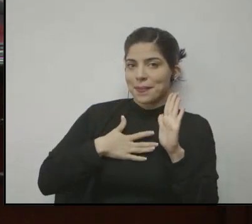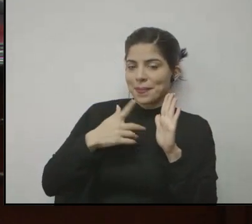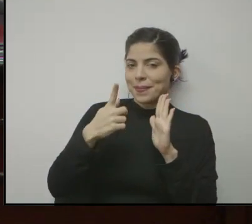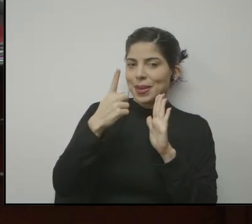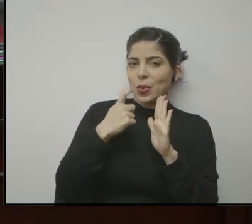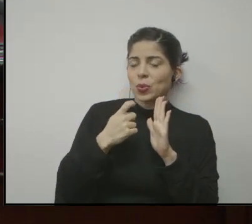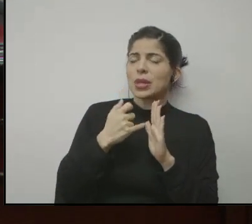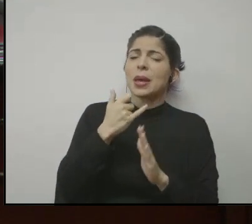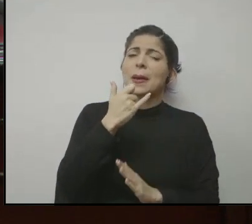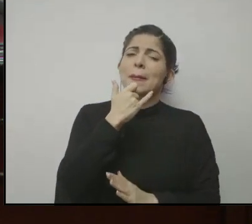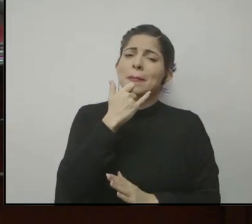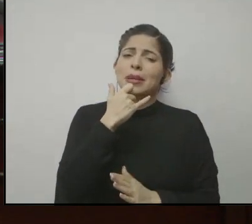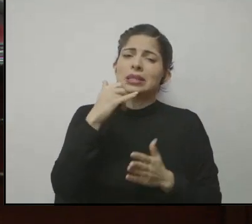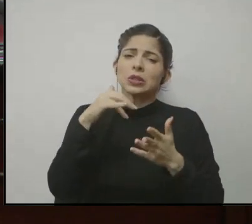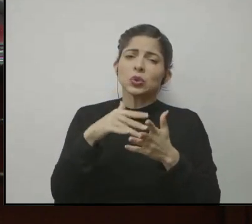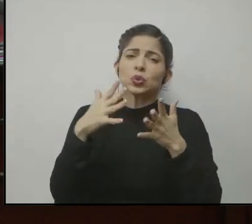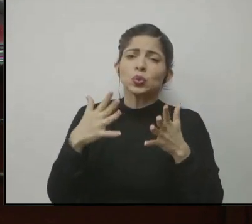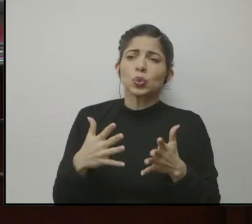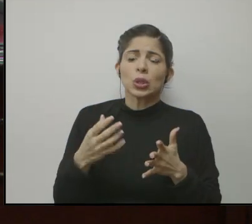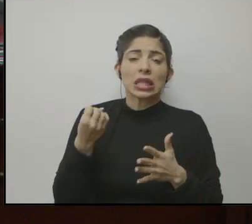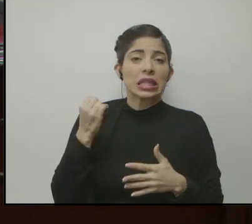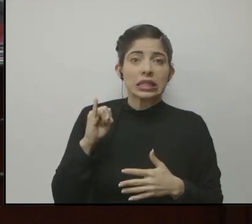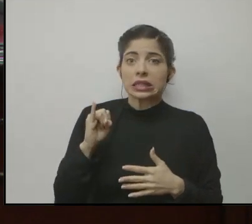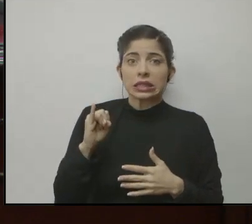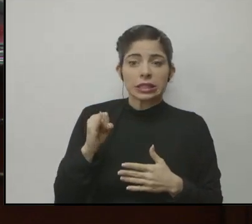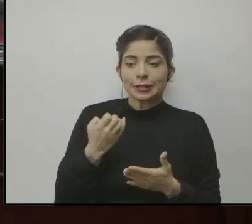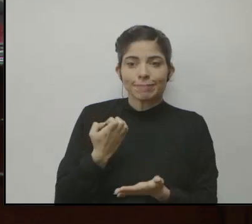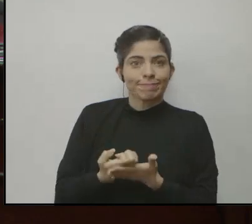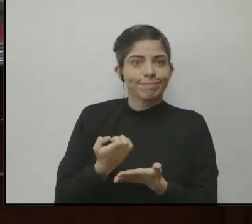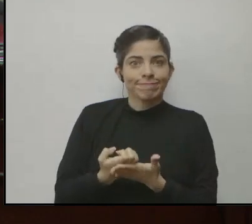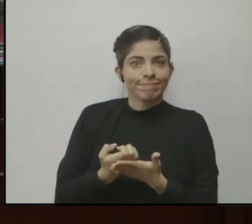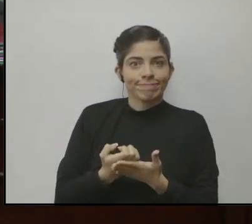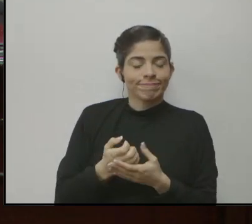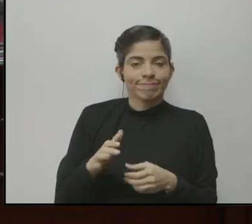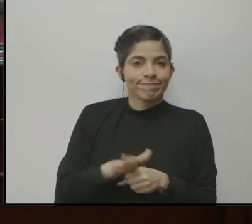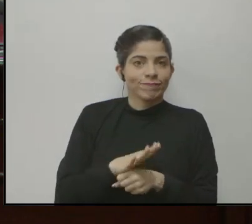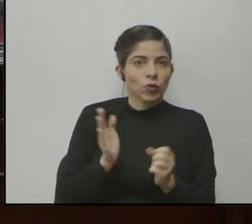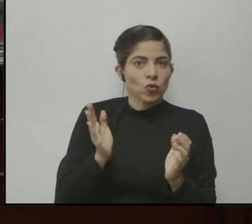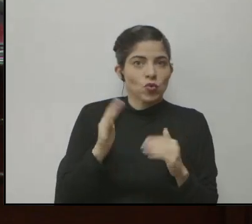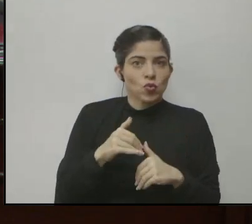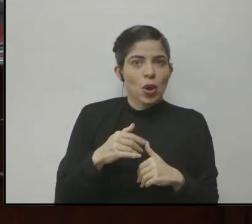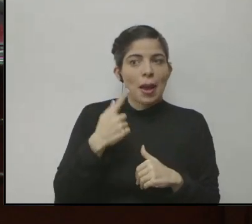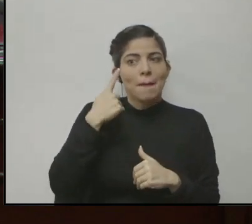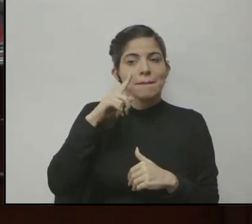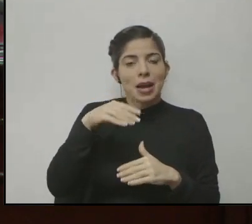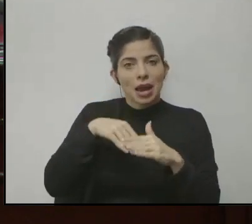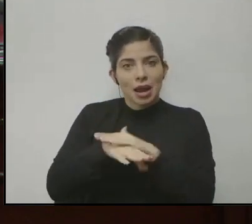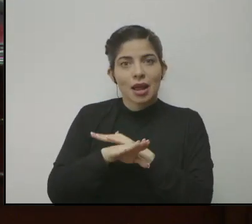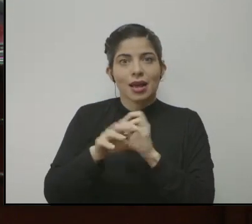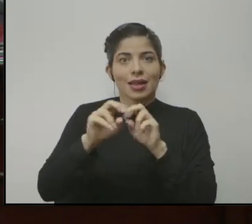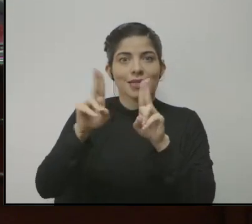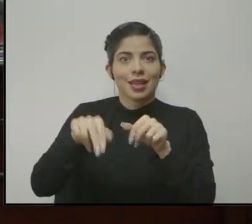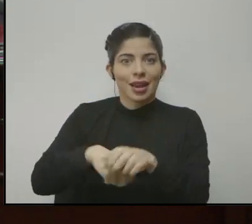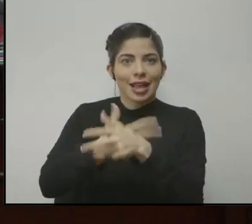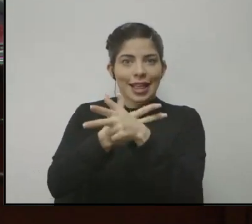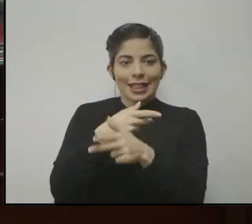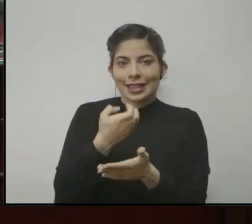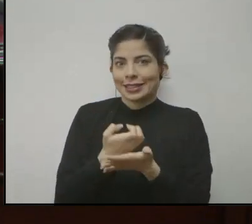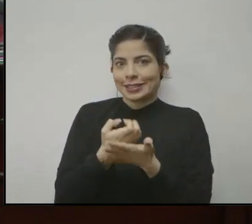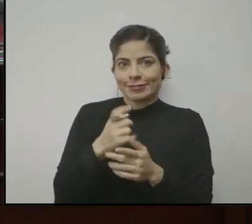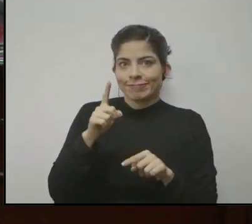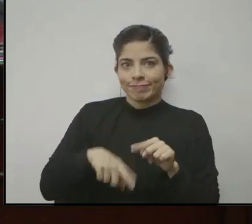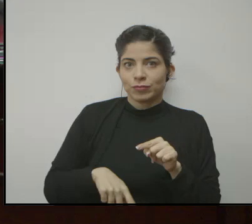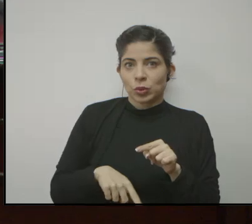¿Qué pasa con los estudiantes que no tienen los recursos suficientes para entrar a las clases virtuales? ¿La